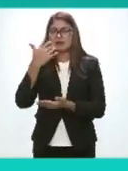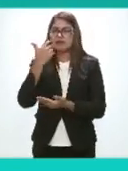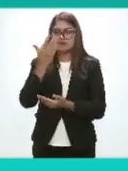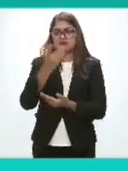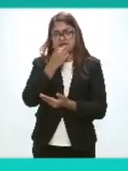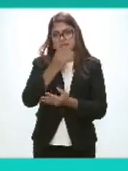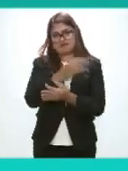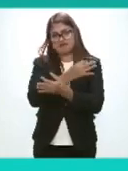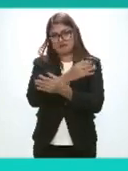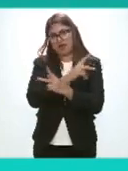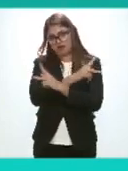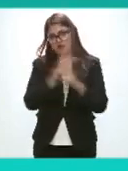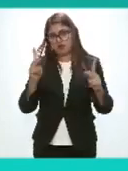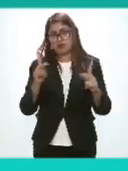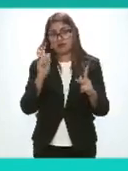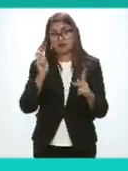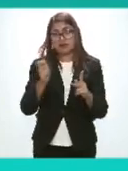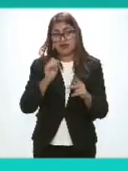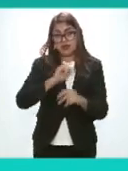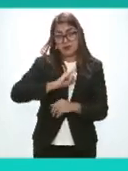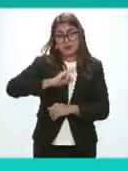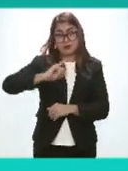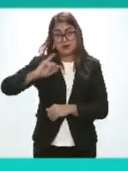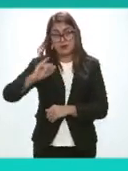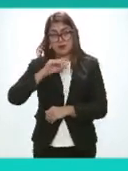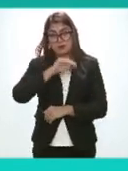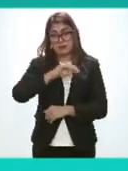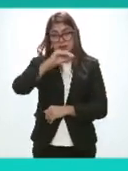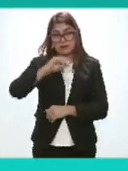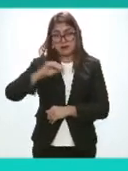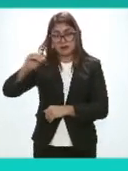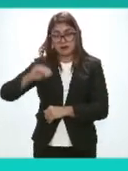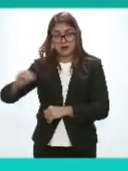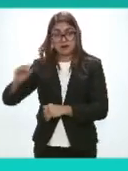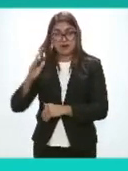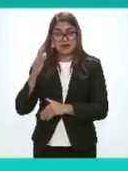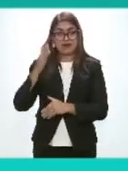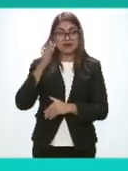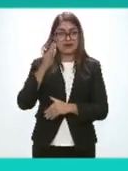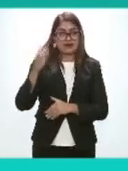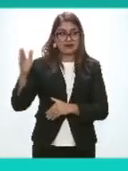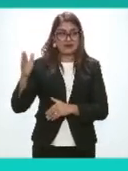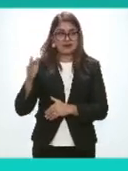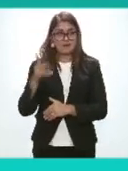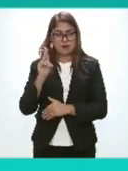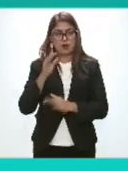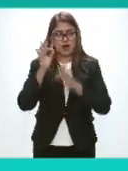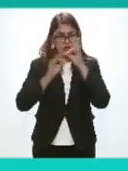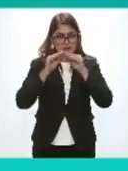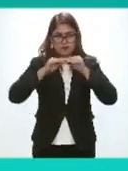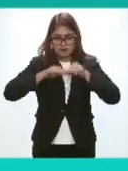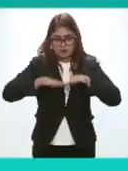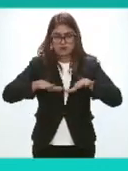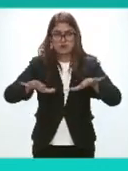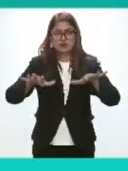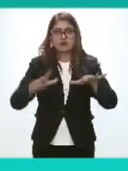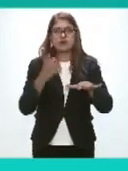Fueron más de seis mil kilómetros Este que se recorrieron Pero Este La difusión